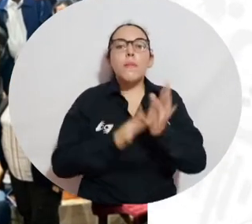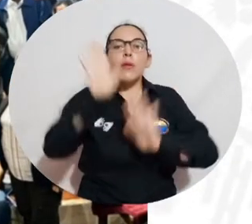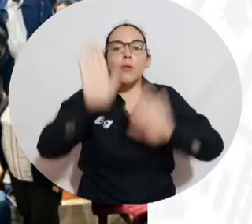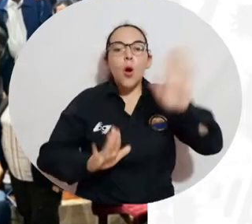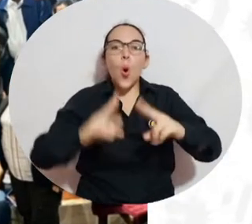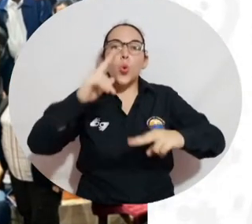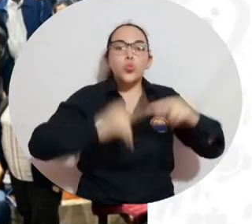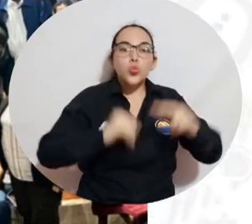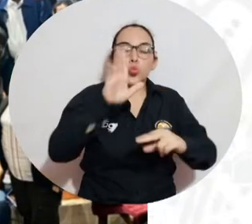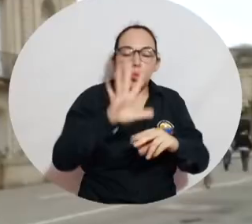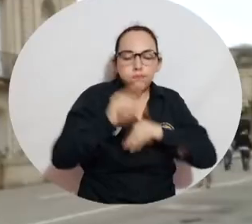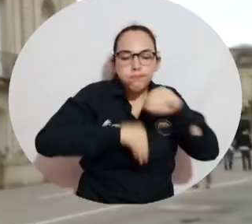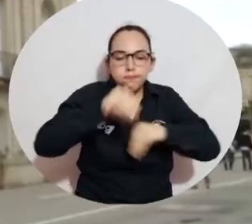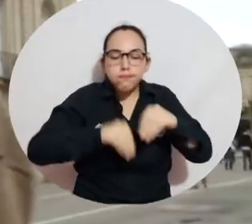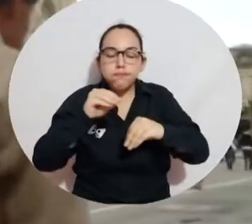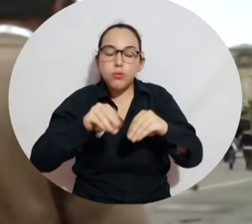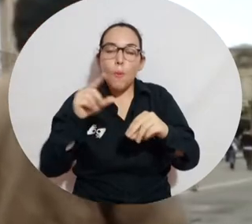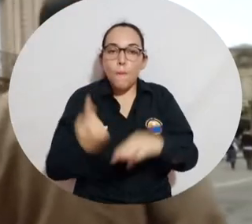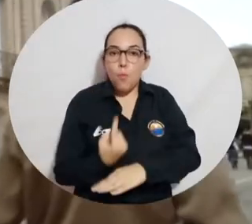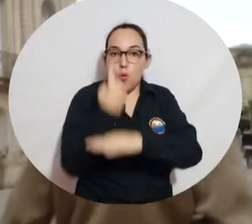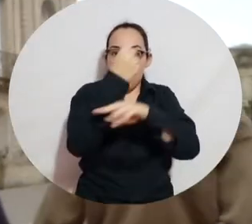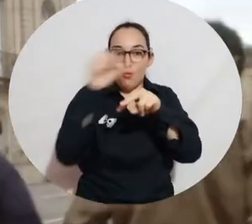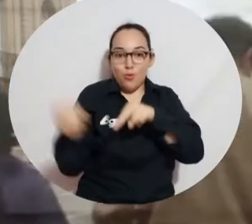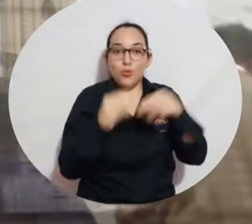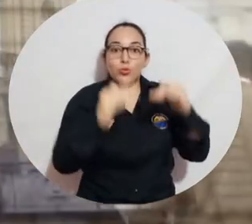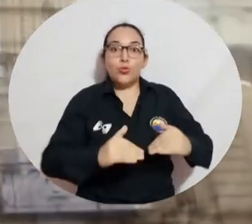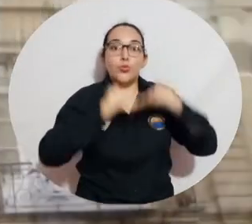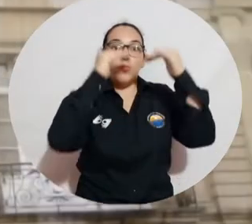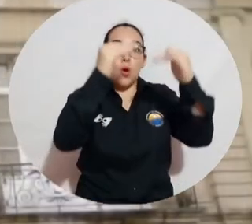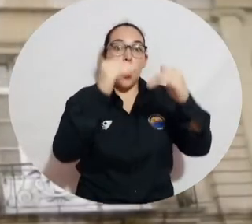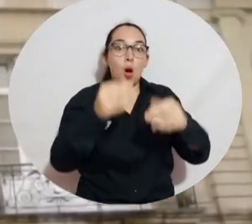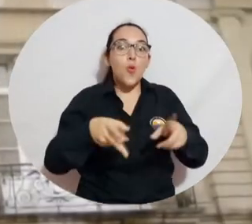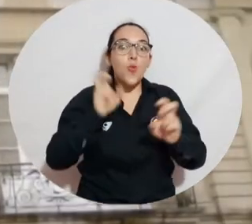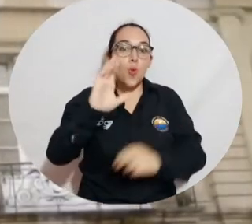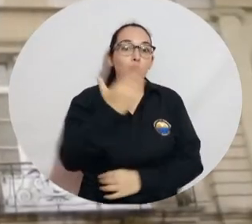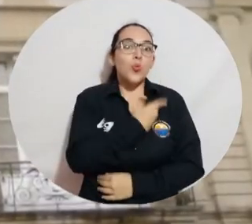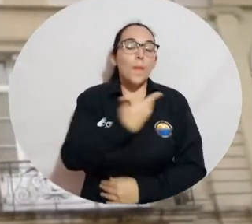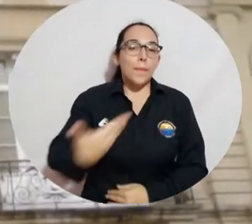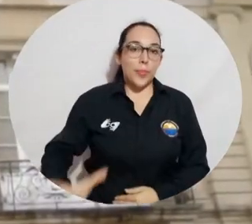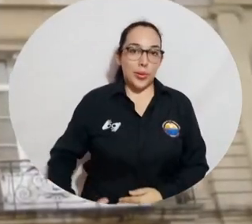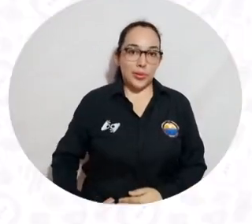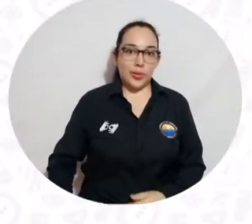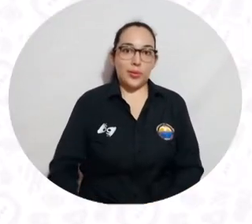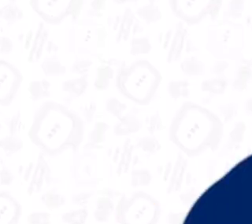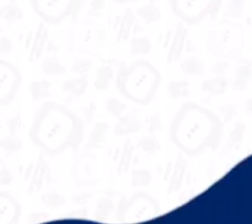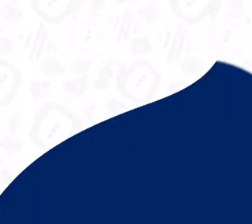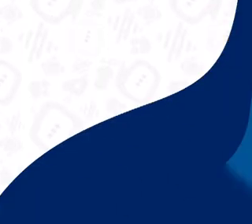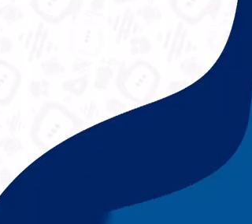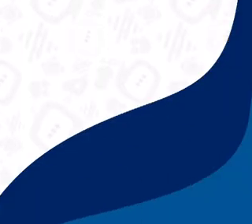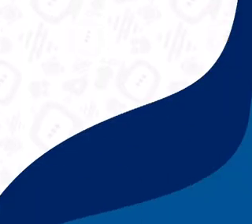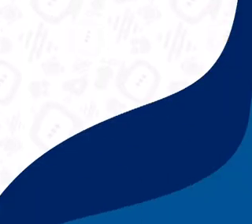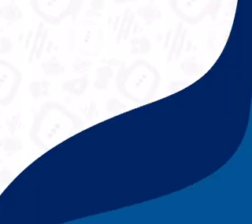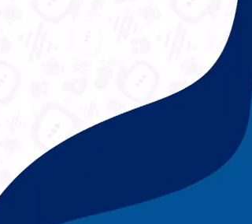y tendrá participación en la construcción de políticas de educación superior que se plantearán en el nuevo gobierno presidencial.